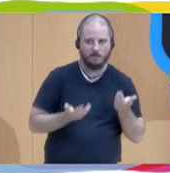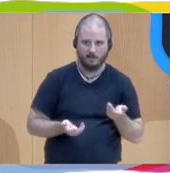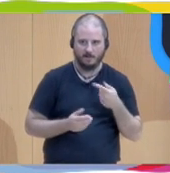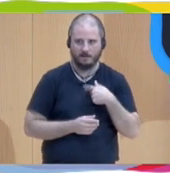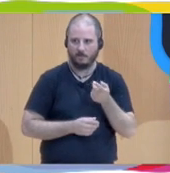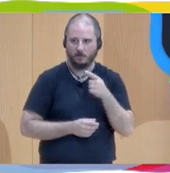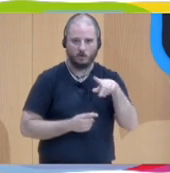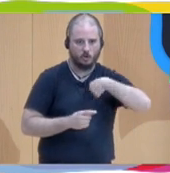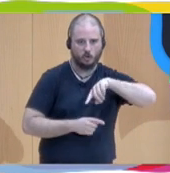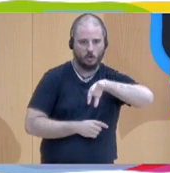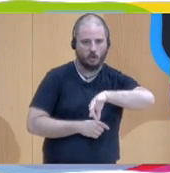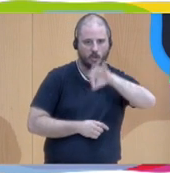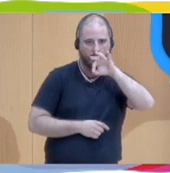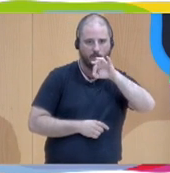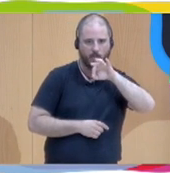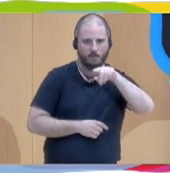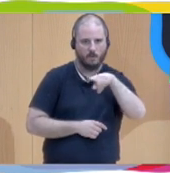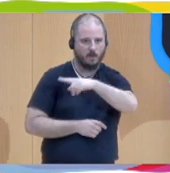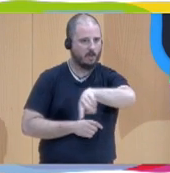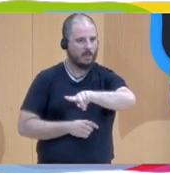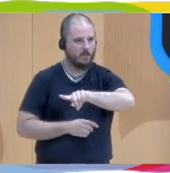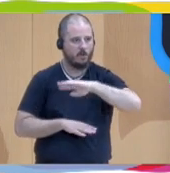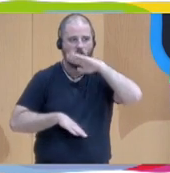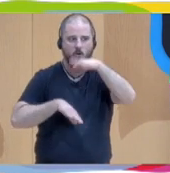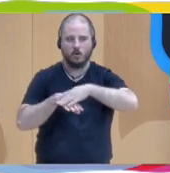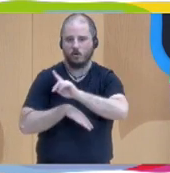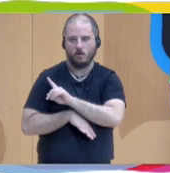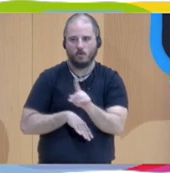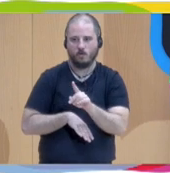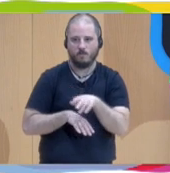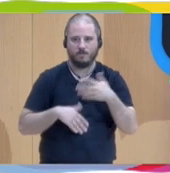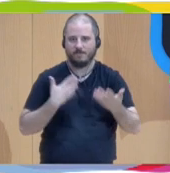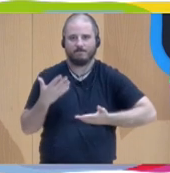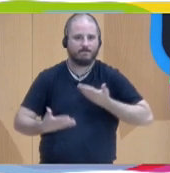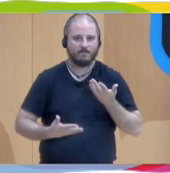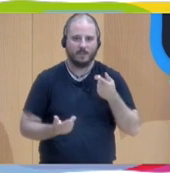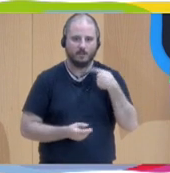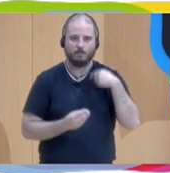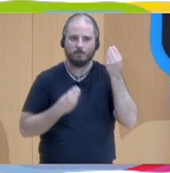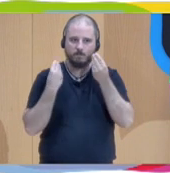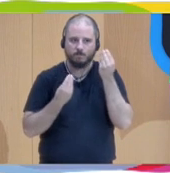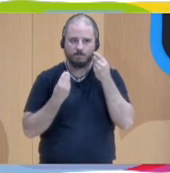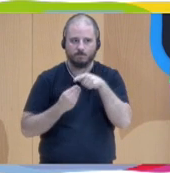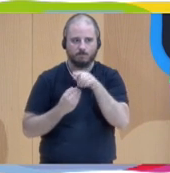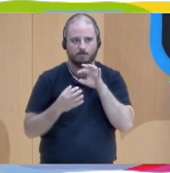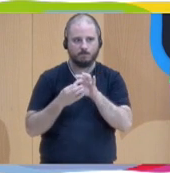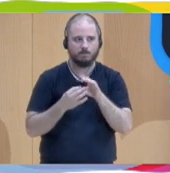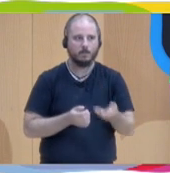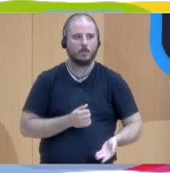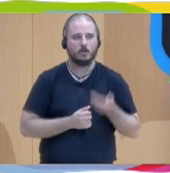hacer, no hacen lo que pensamos que tienen que hacer. Entonces, yo creo que en ese sentido es muy importante